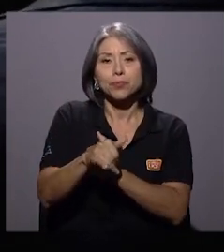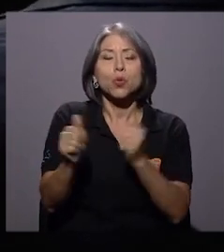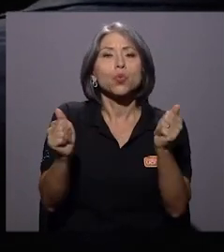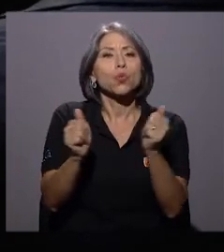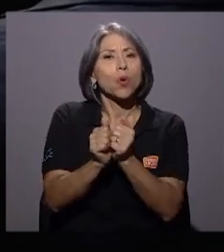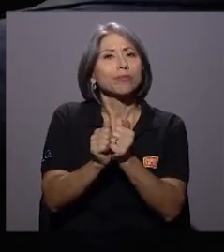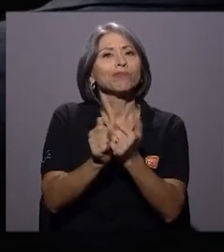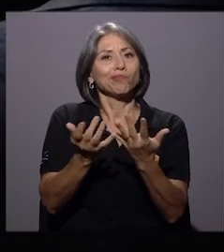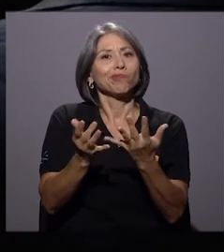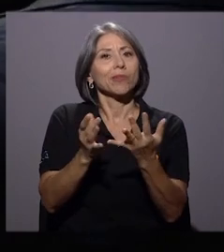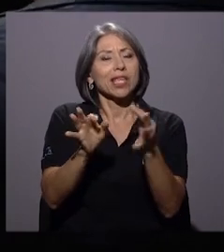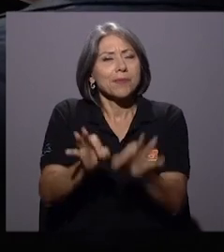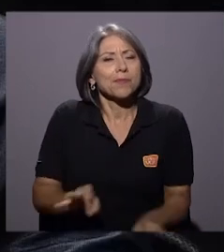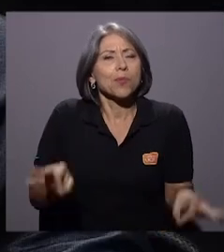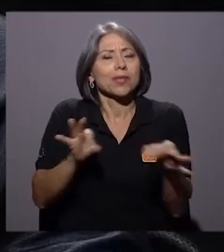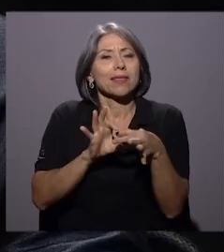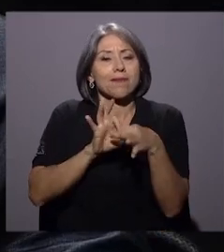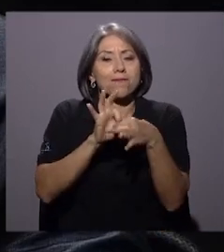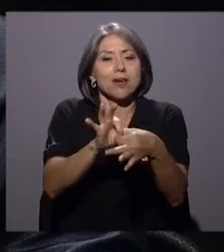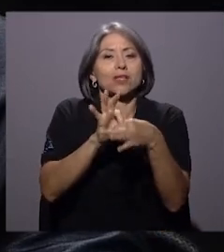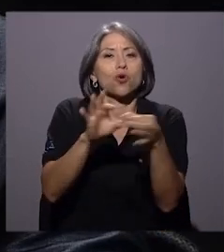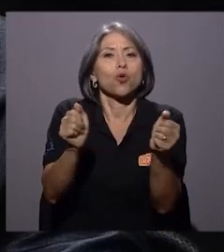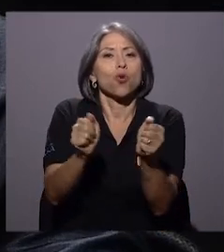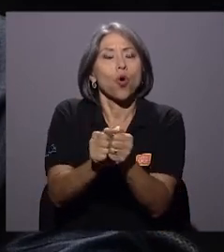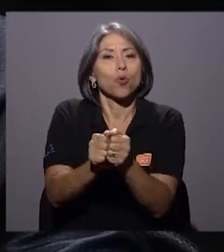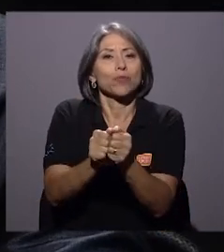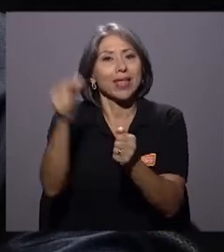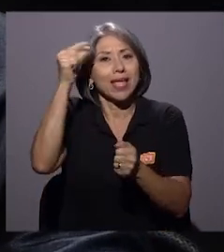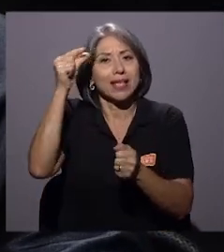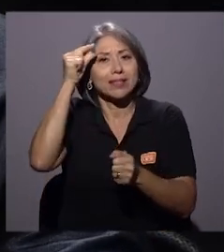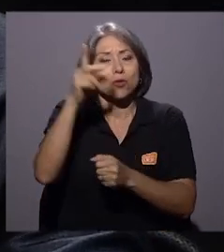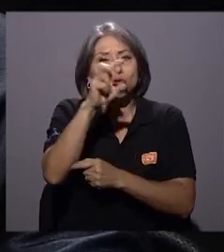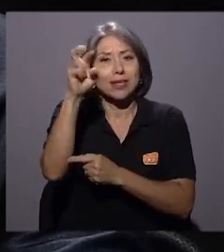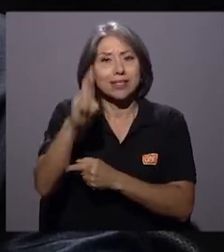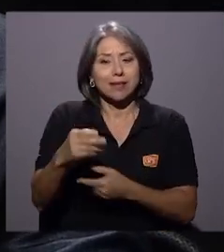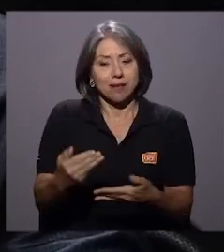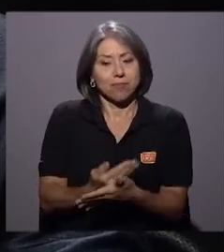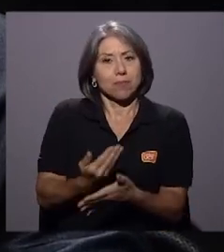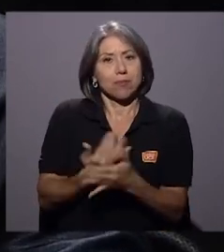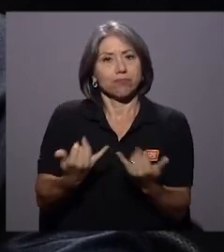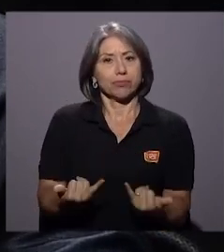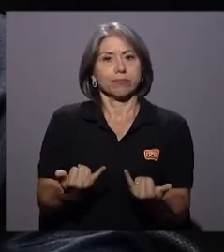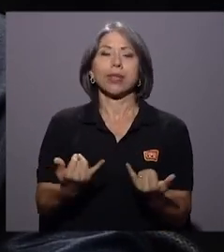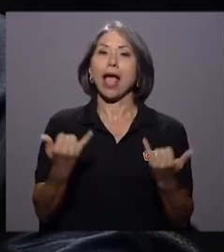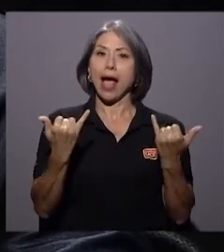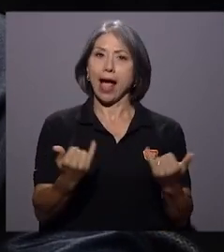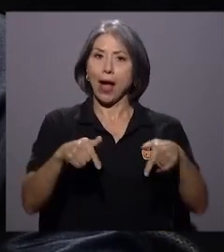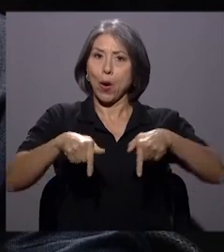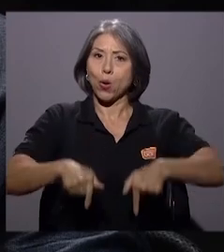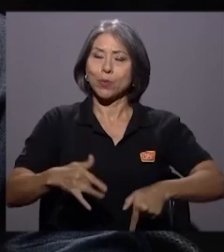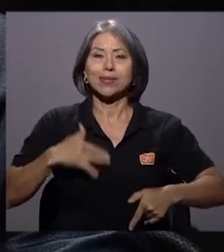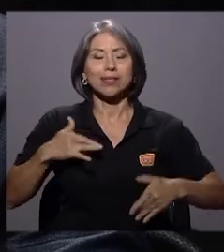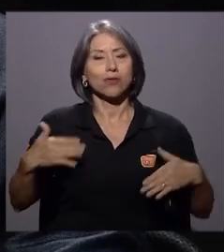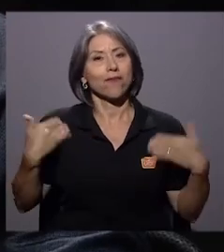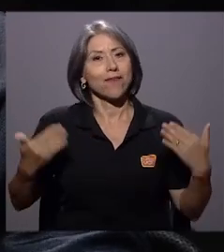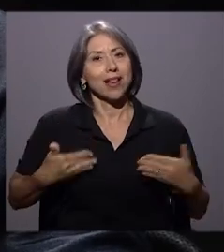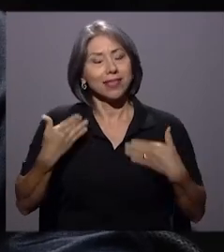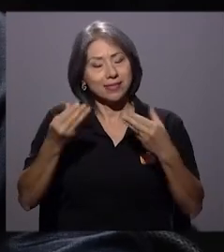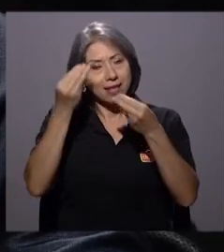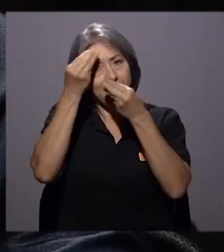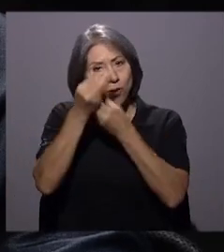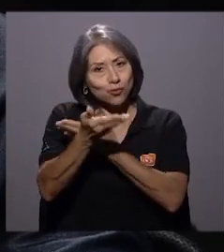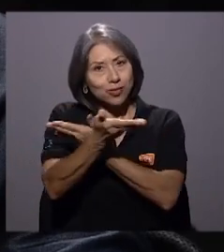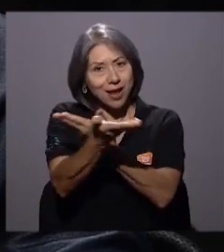muy importante con la modernización del Estado costarricense. Y bueno, al día de hoy me siento muy feliz de anunciarle a los